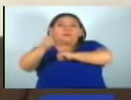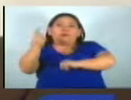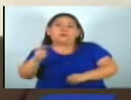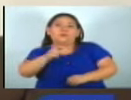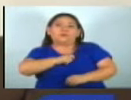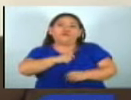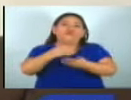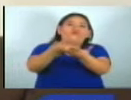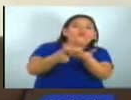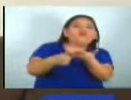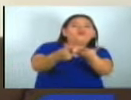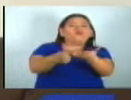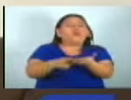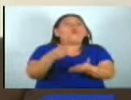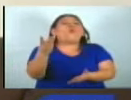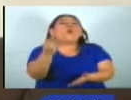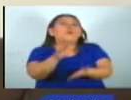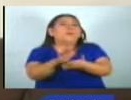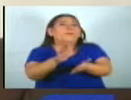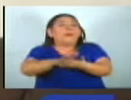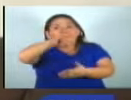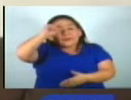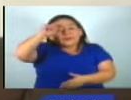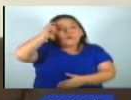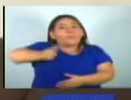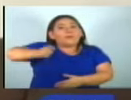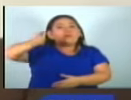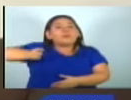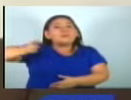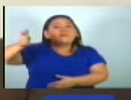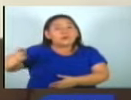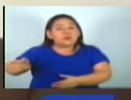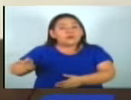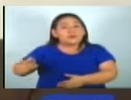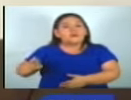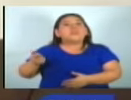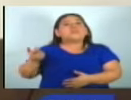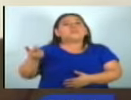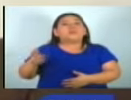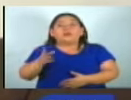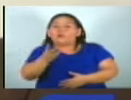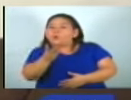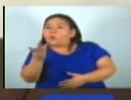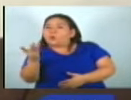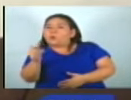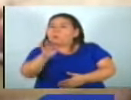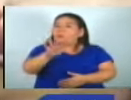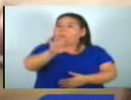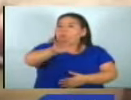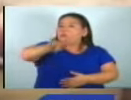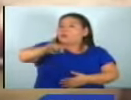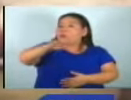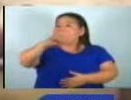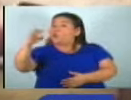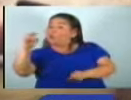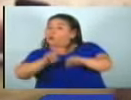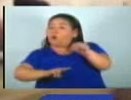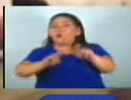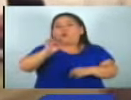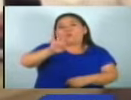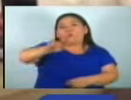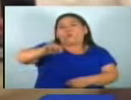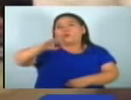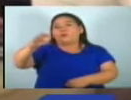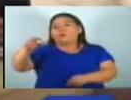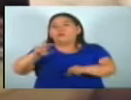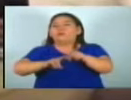discuten de cuántos serán los salarios que tendrán asignados y a pesar que hablan de cifras entre los 5 mil y 4 mil dólares